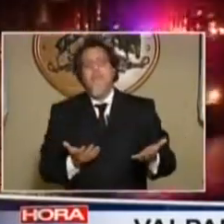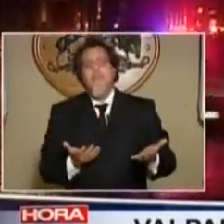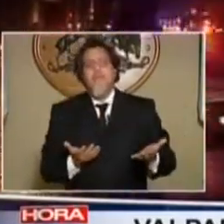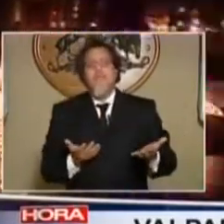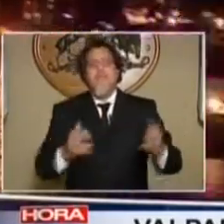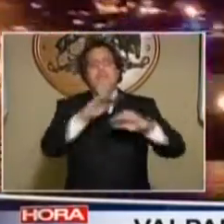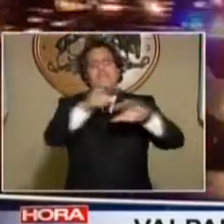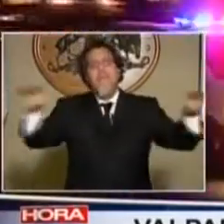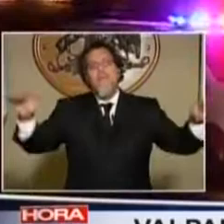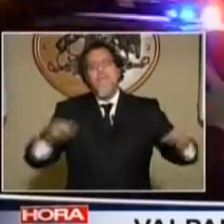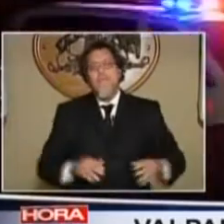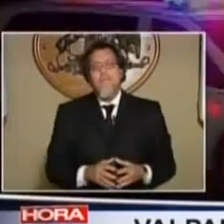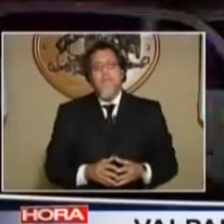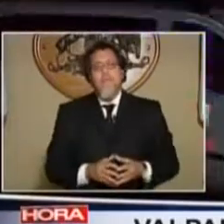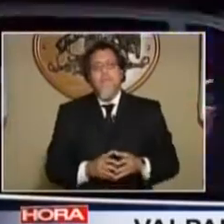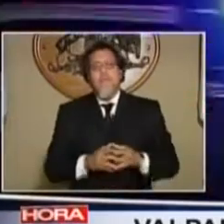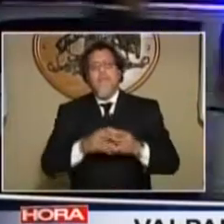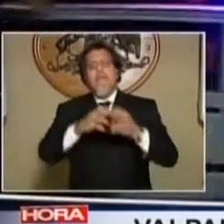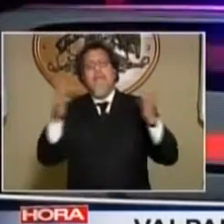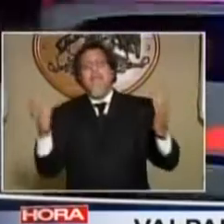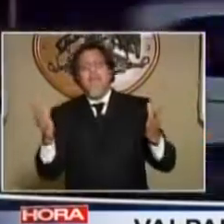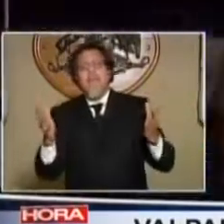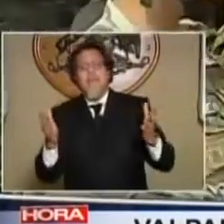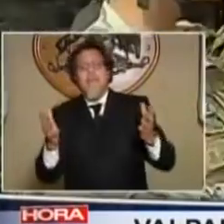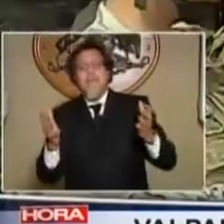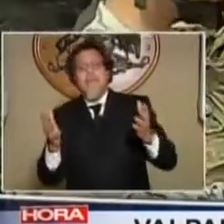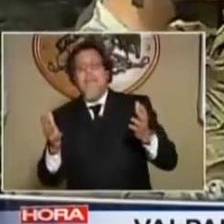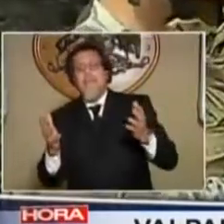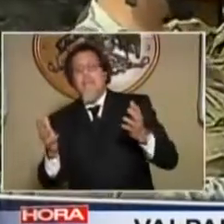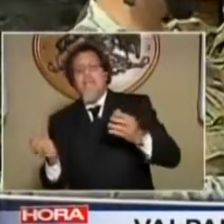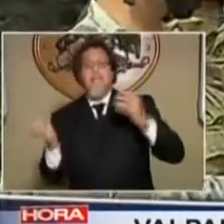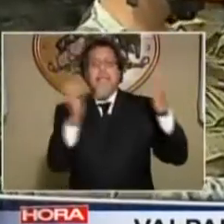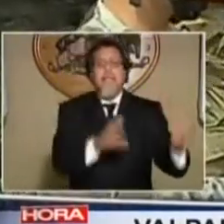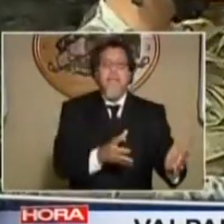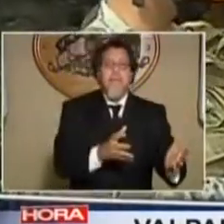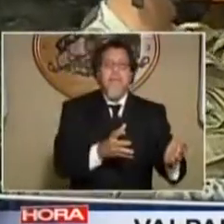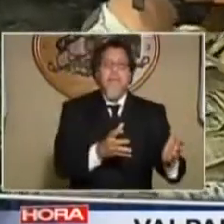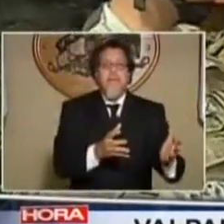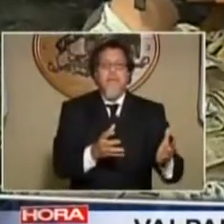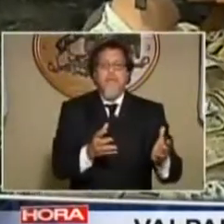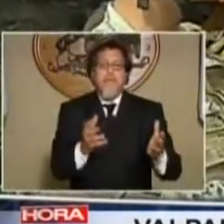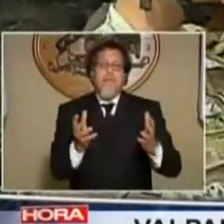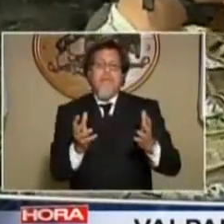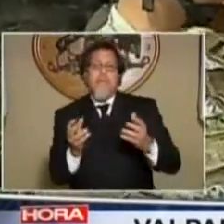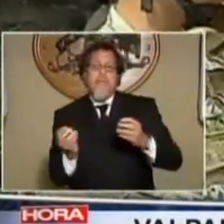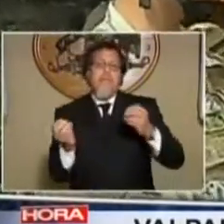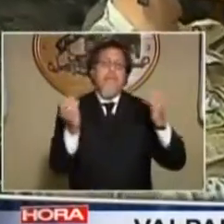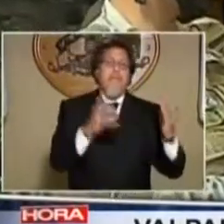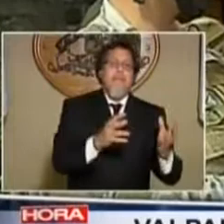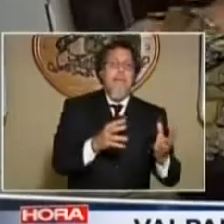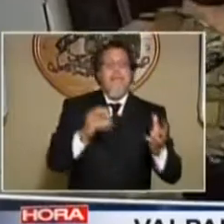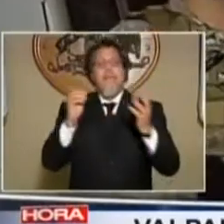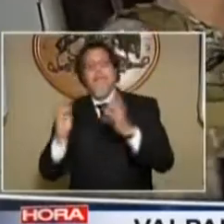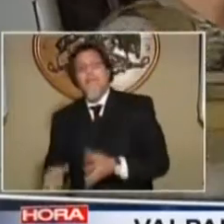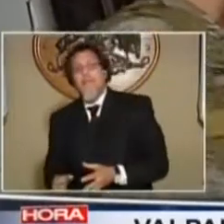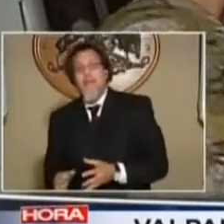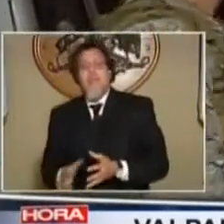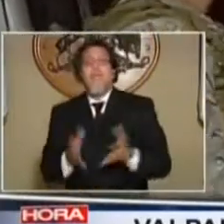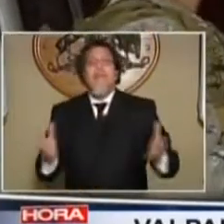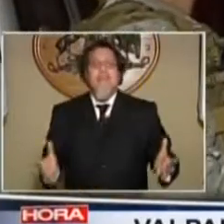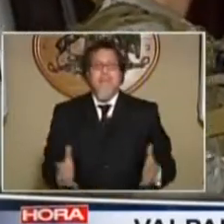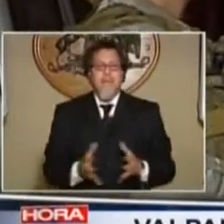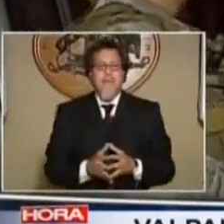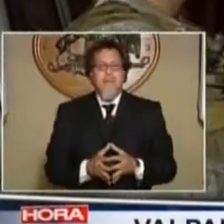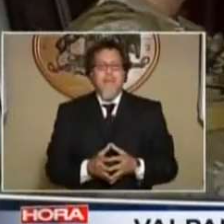proporcionales que un municipio que es plano y que entonces la plata que usa le alcanza para cobrar más plazas, y nosotros la plata en de tener más plazas hay que tener más